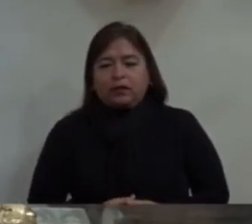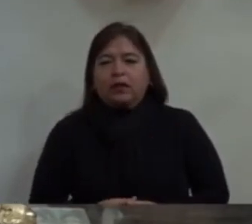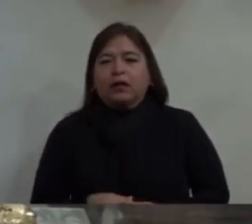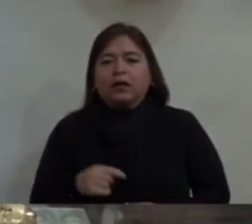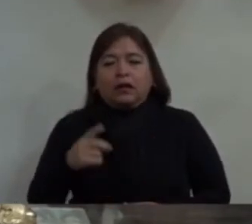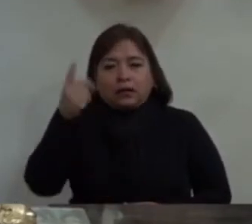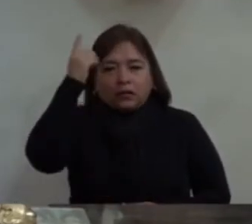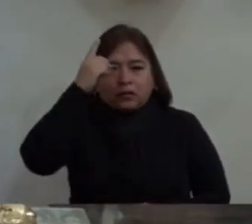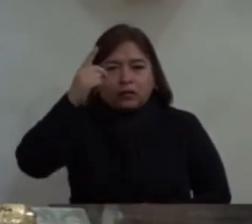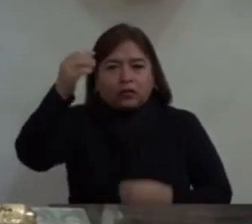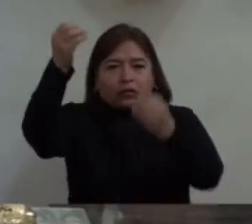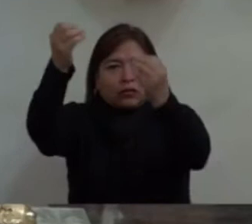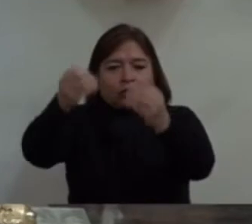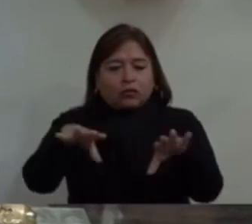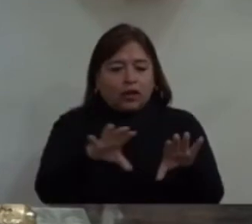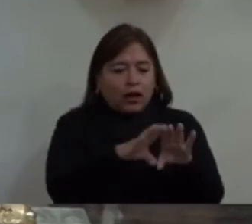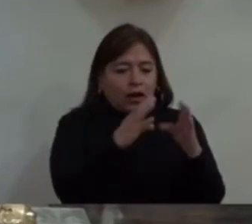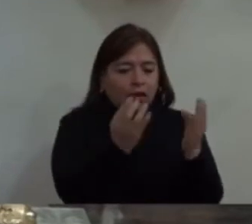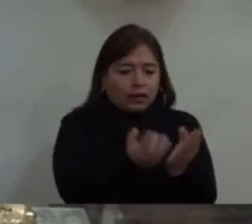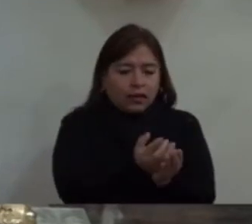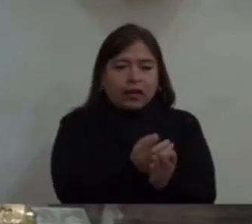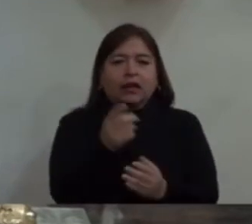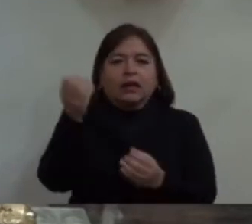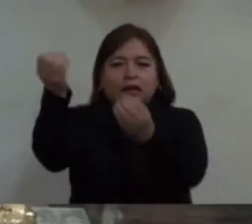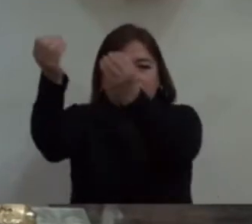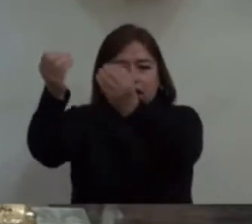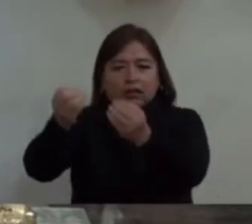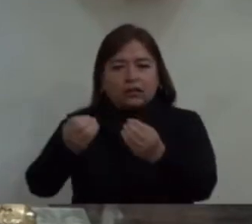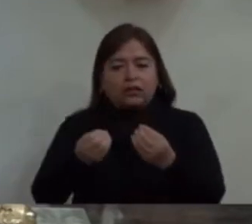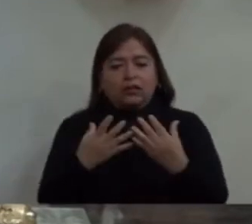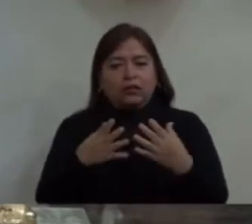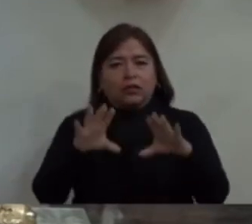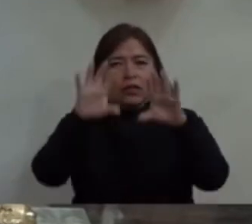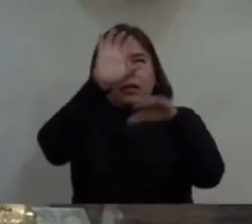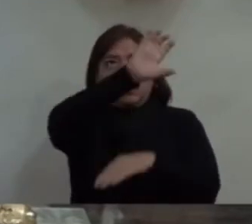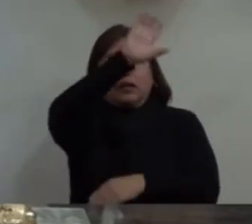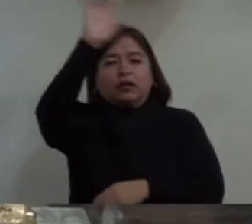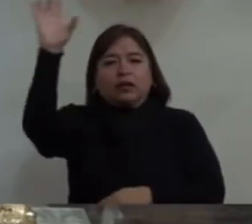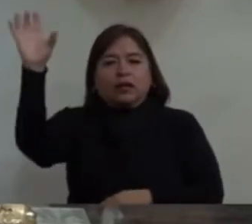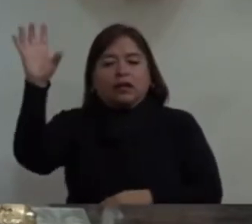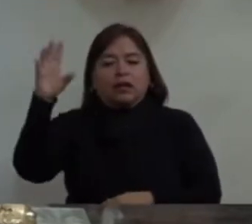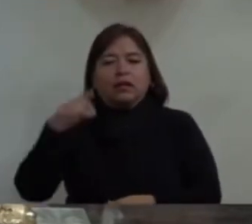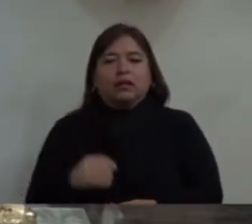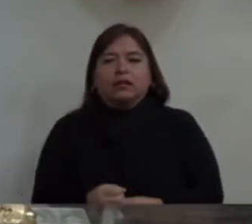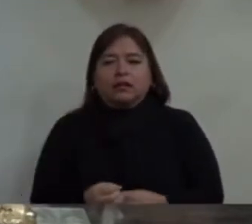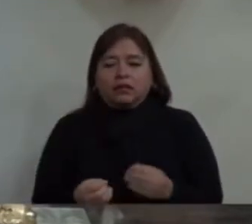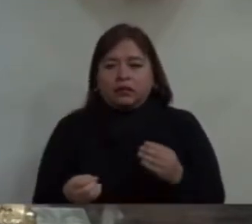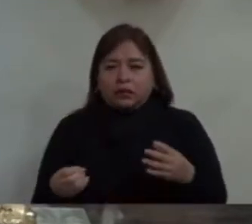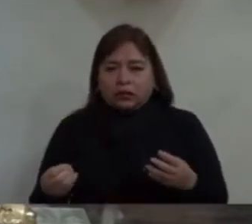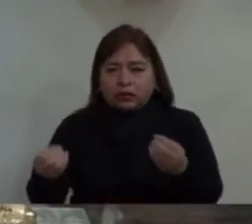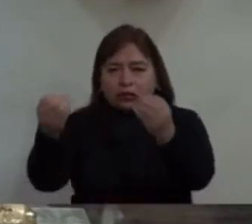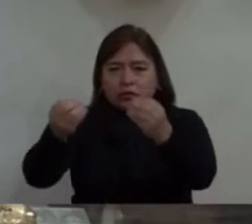sino nos regala un cielo nuevo y una tierra nueva.